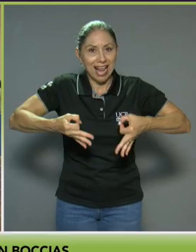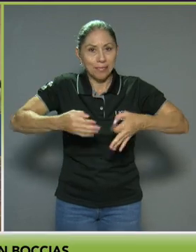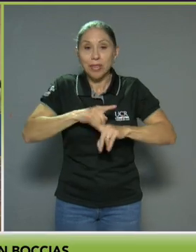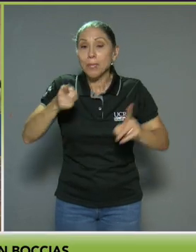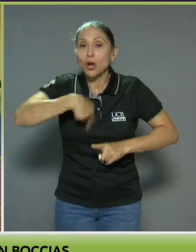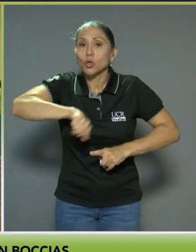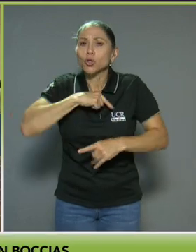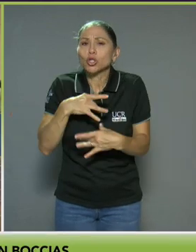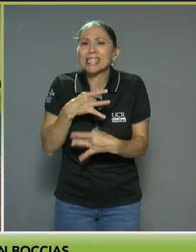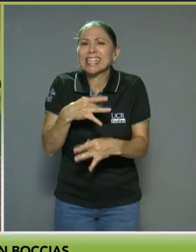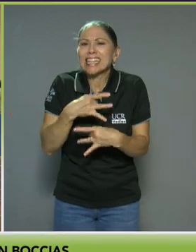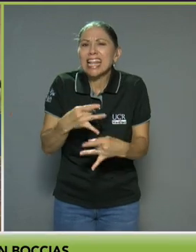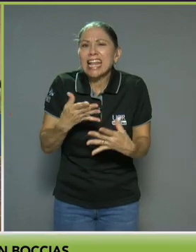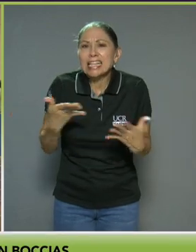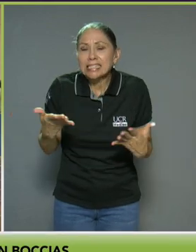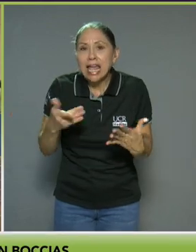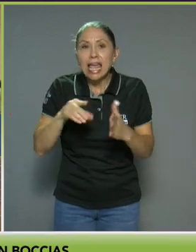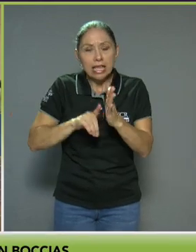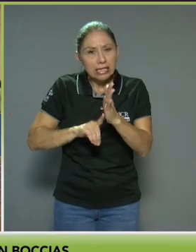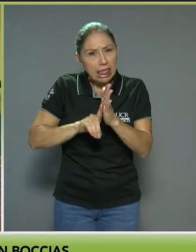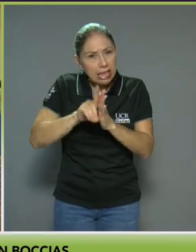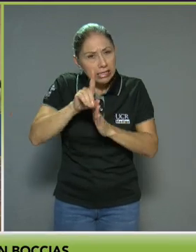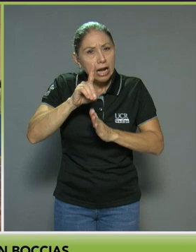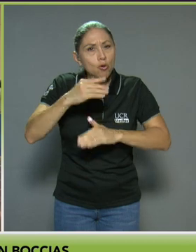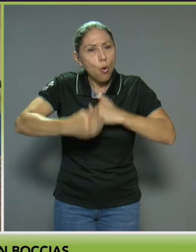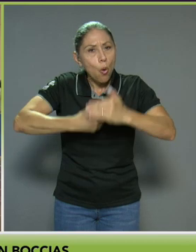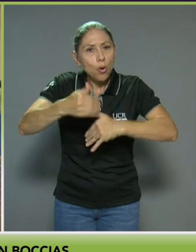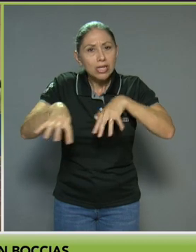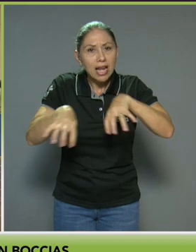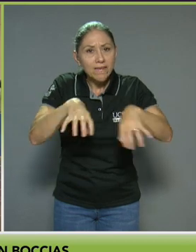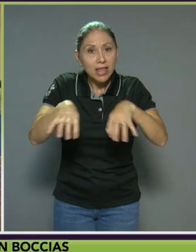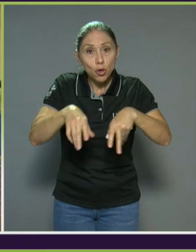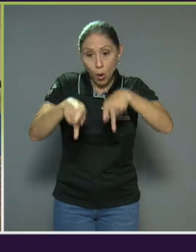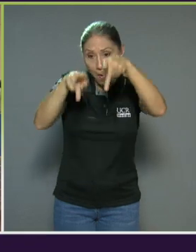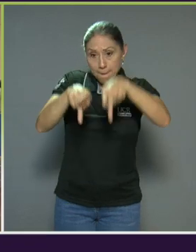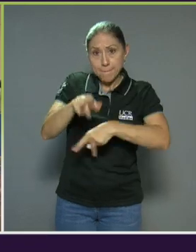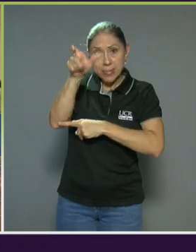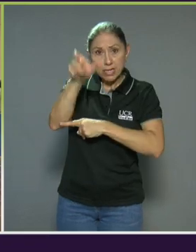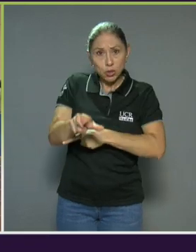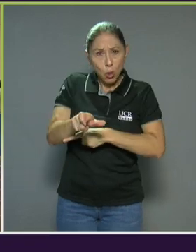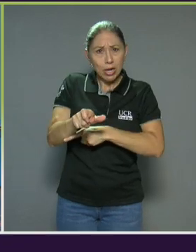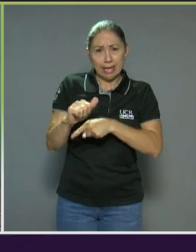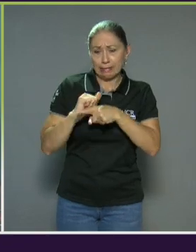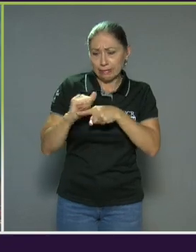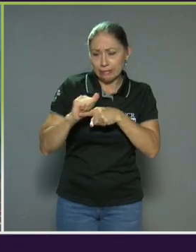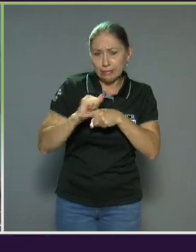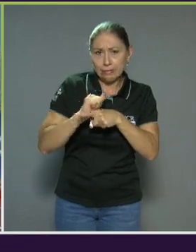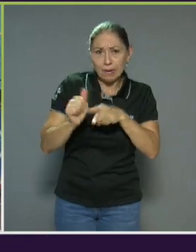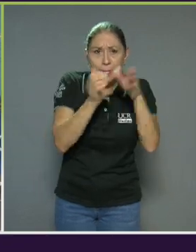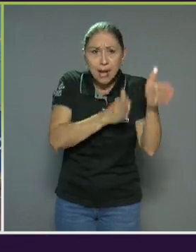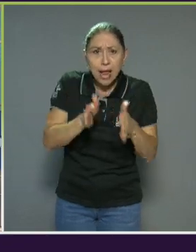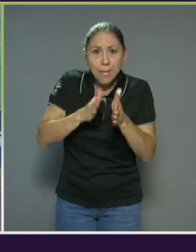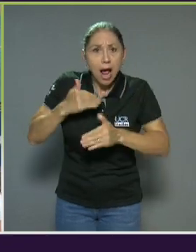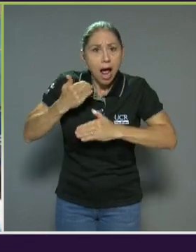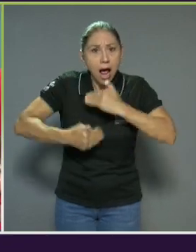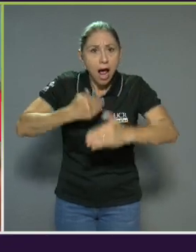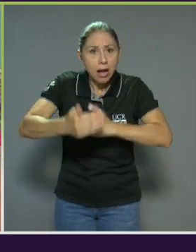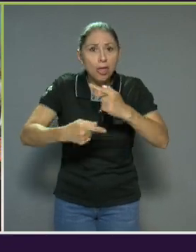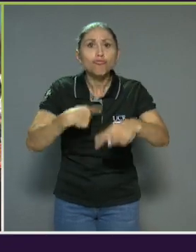de nosotros es que se desarrolle el evento, que el atleta que se ha preparado durante todo un proceso lo logre,